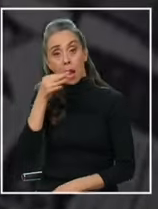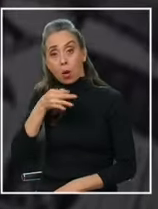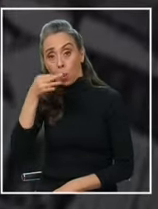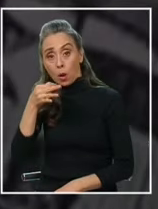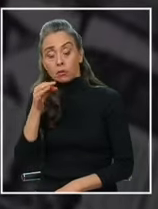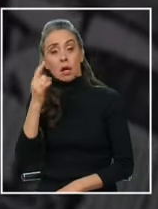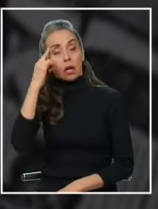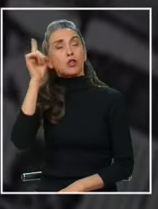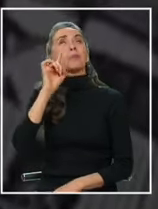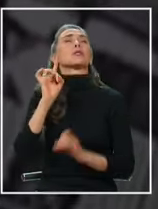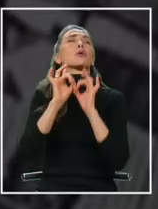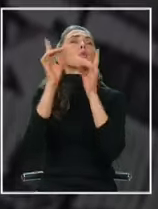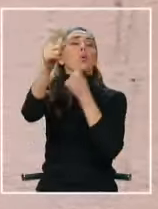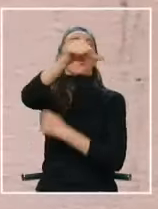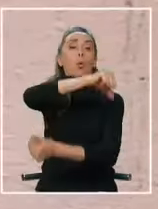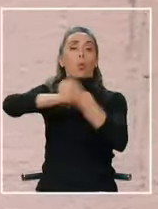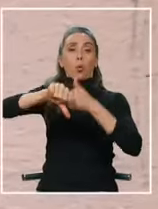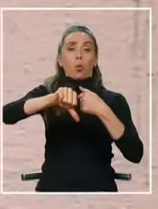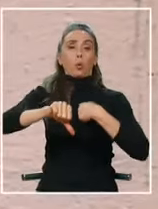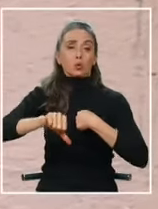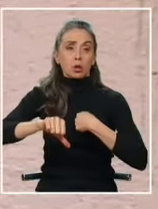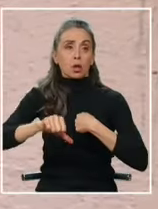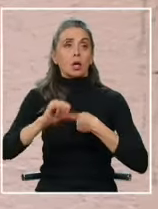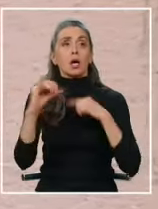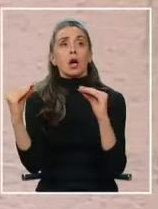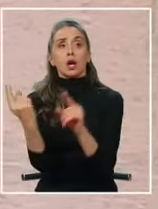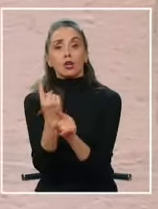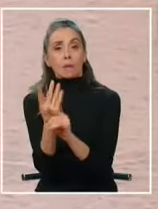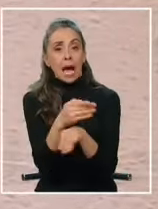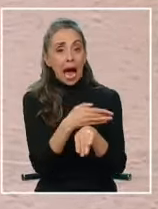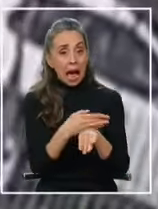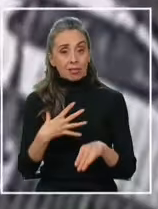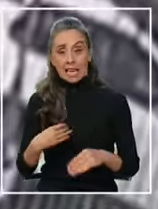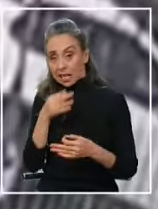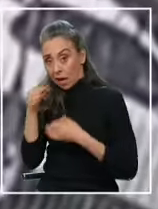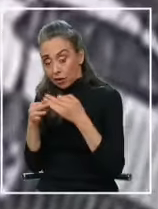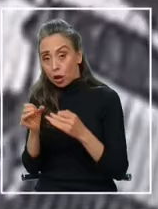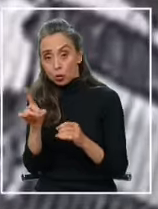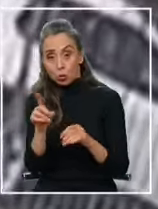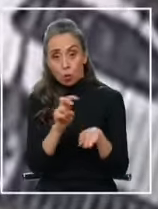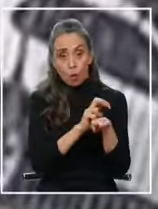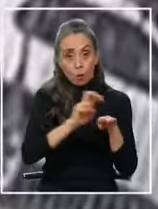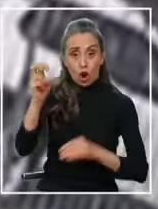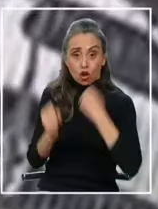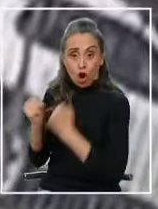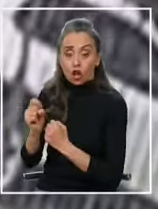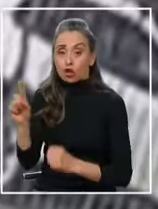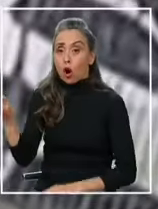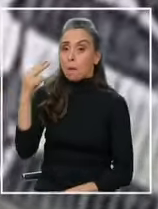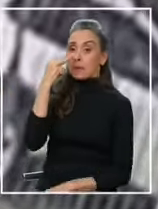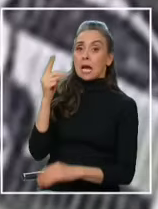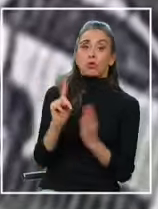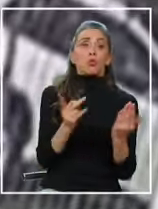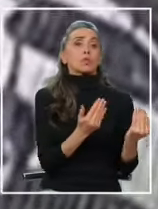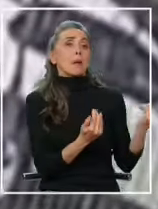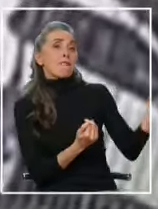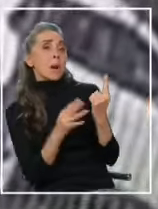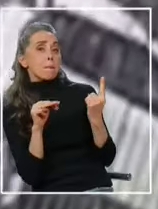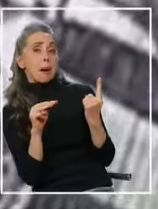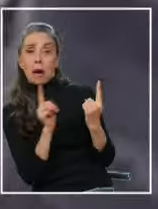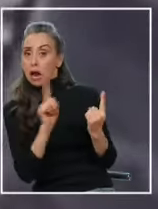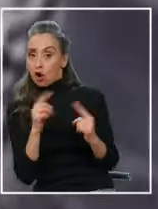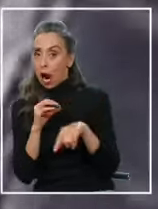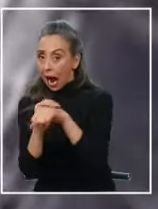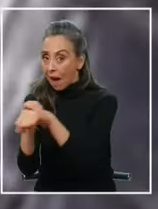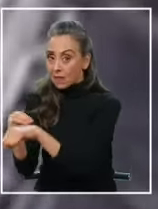piensa que a uno le va a pasar, pero si uno hace las conversaciones, entonces yo les decía, arranca, no me mire, no me espere, porque uno, como